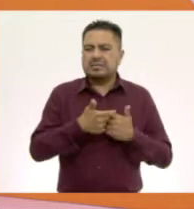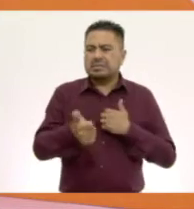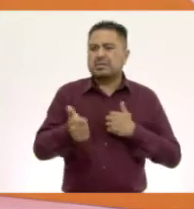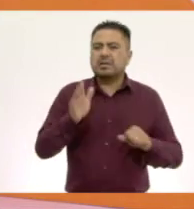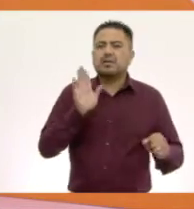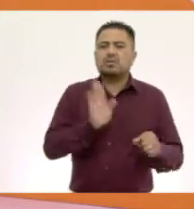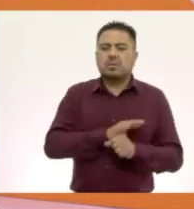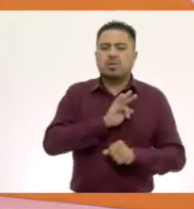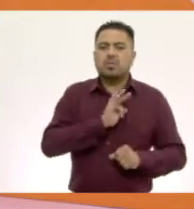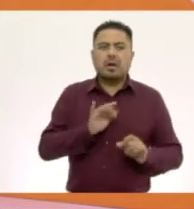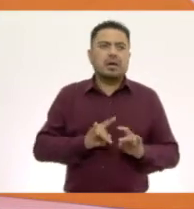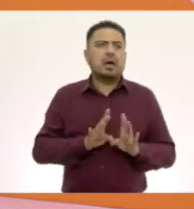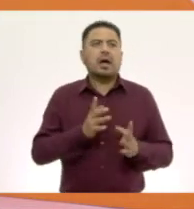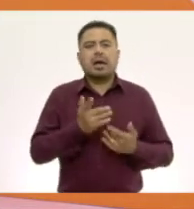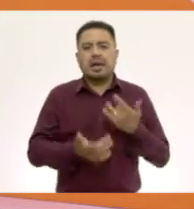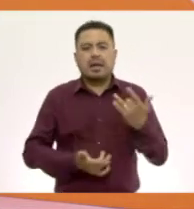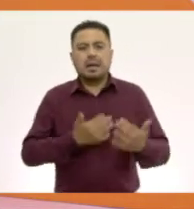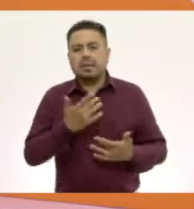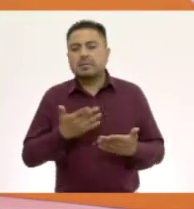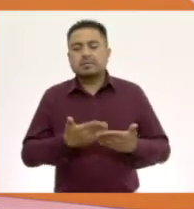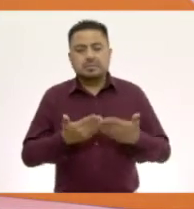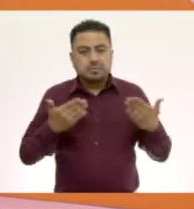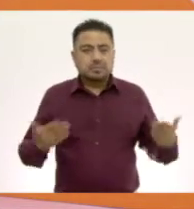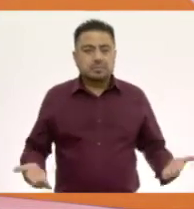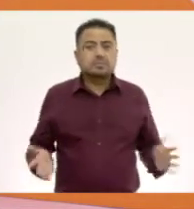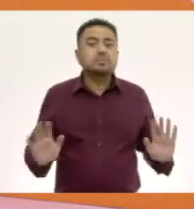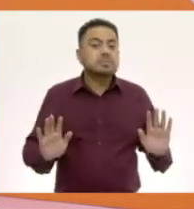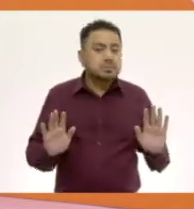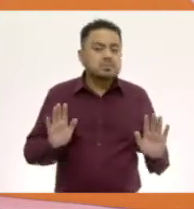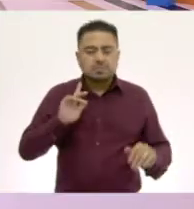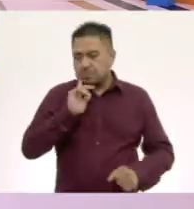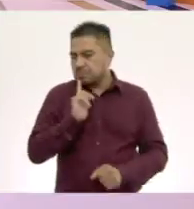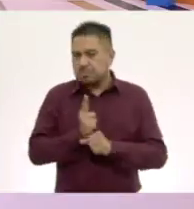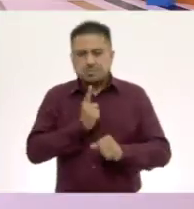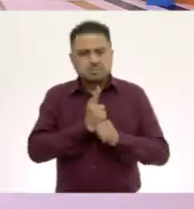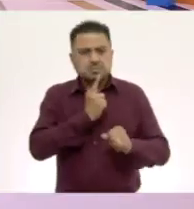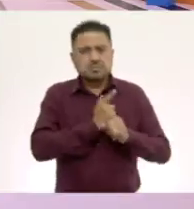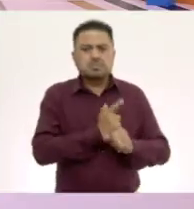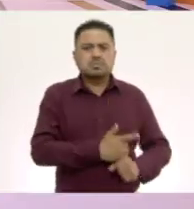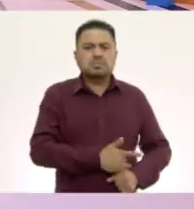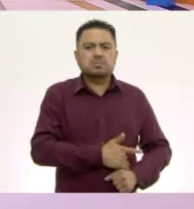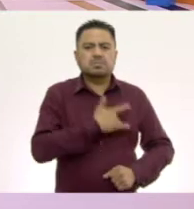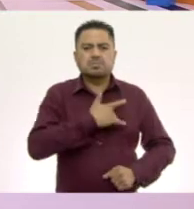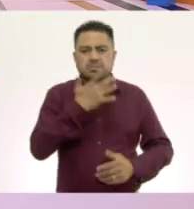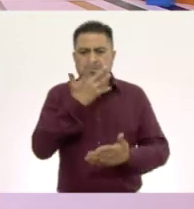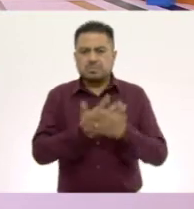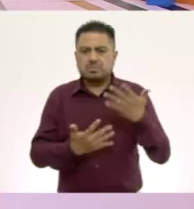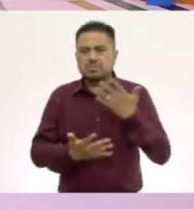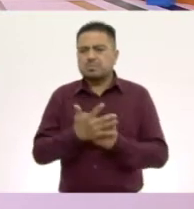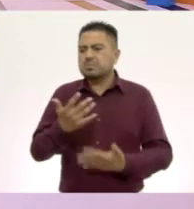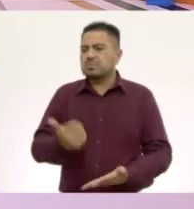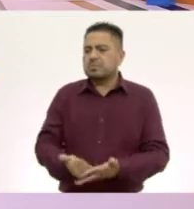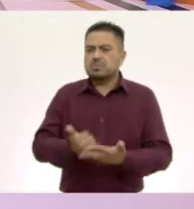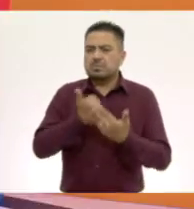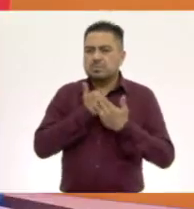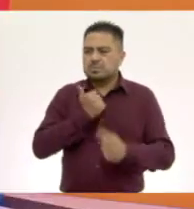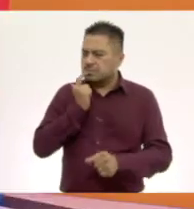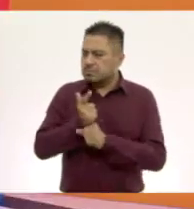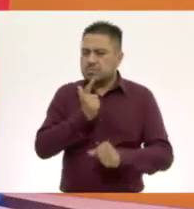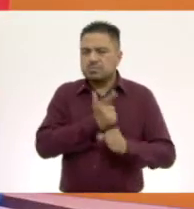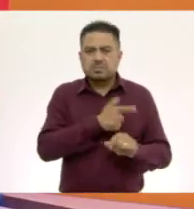porque te puedes quemar! Entonces, vamos viendo que el sentido del tacto me ayuda a identificar